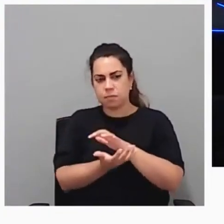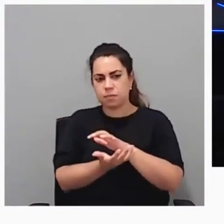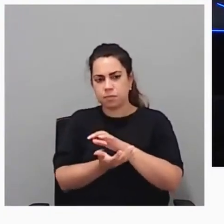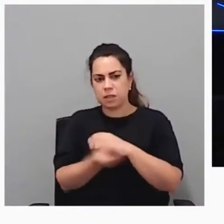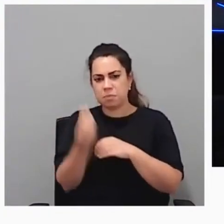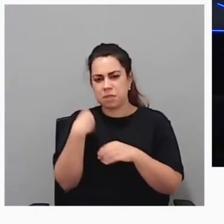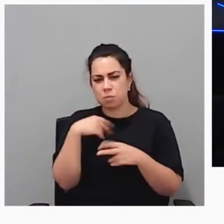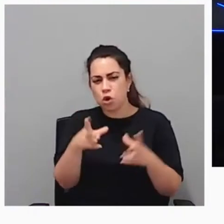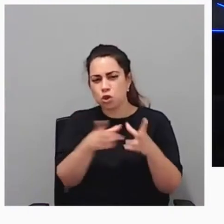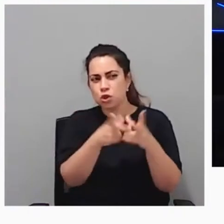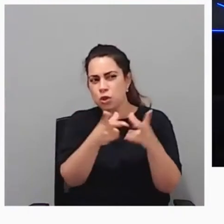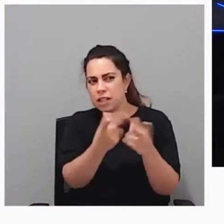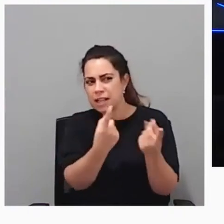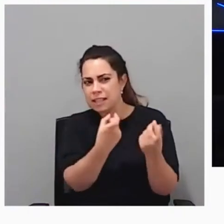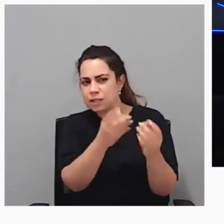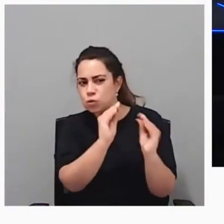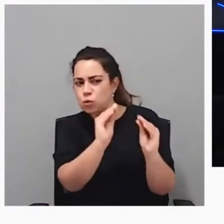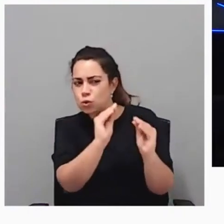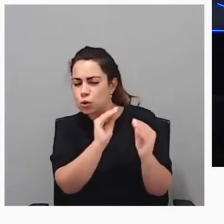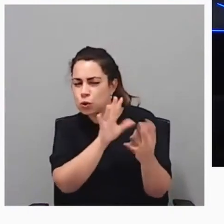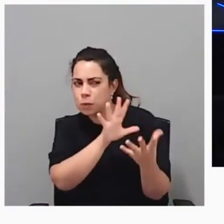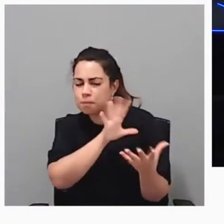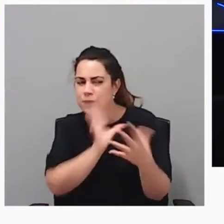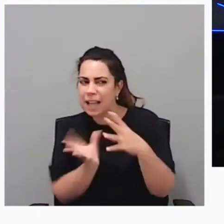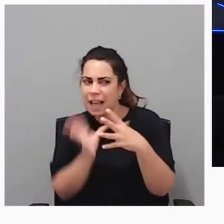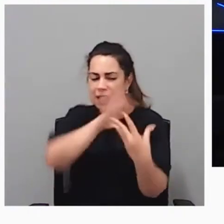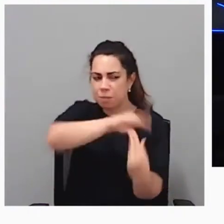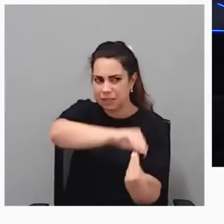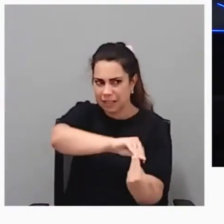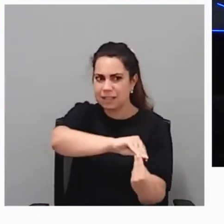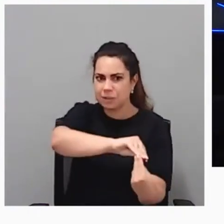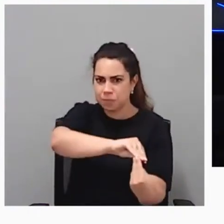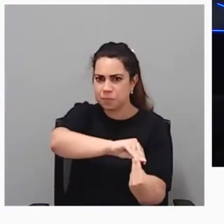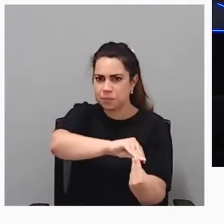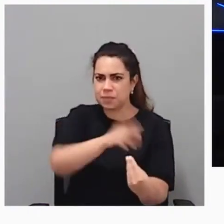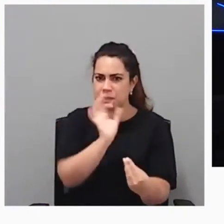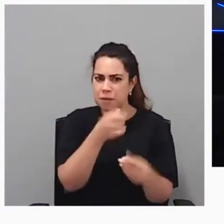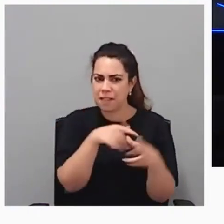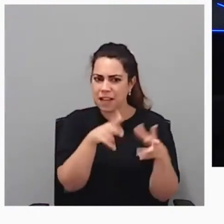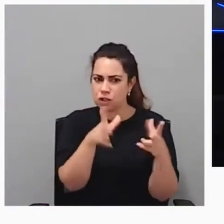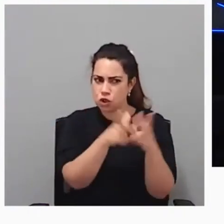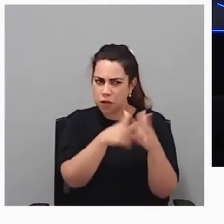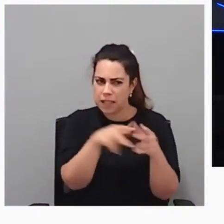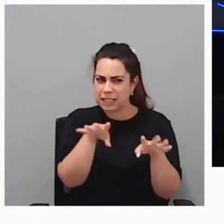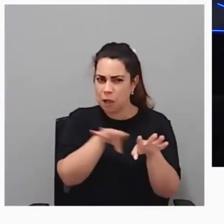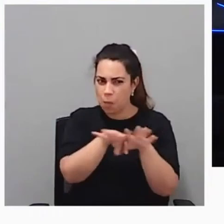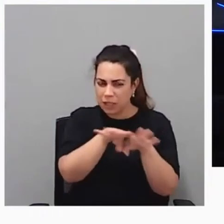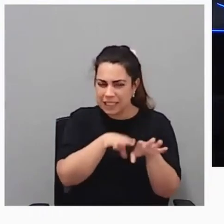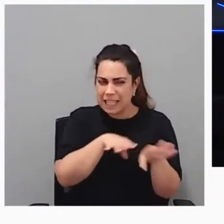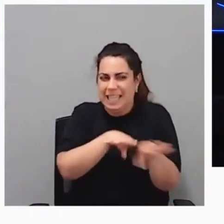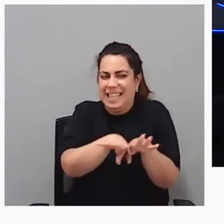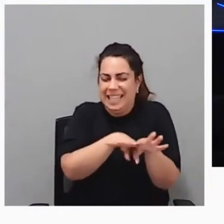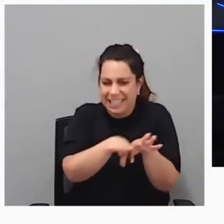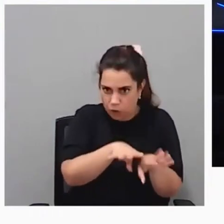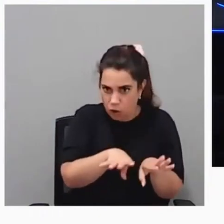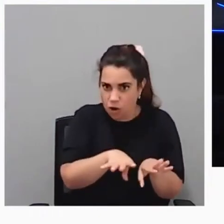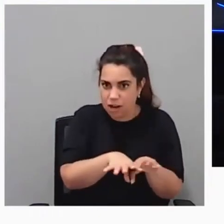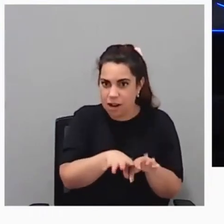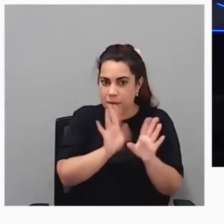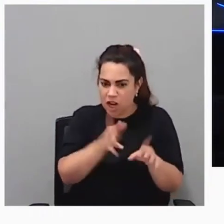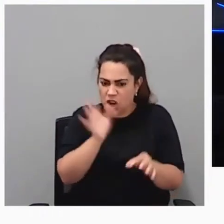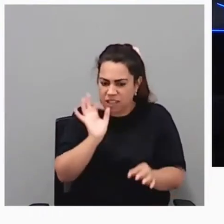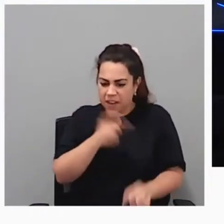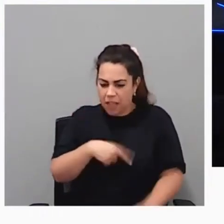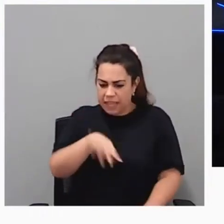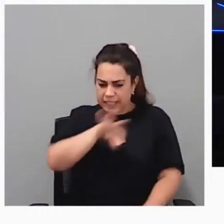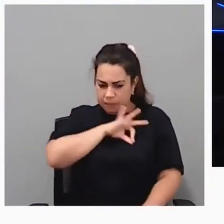sociedad hoy en día necesita. Tenemos una sociedad seguramente muy crítica, muy criticona, pero no tenemos espíritu crítico de